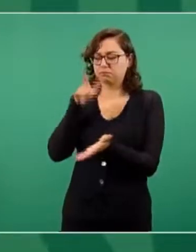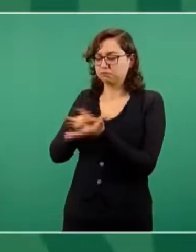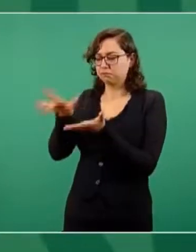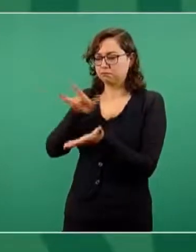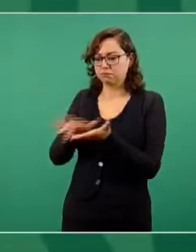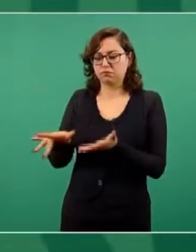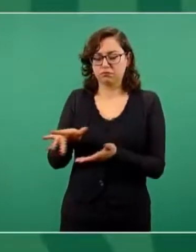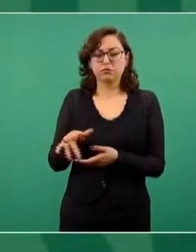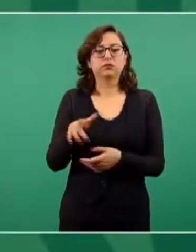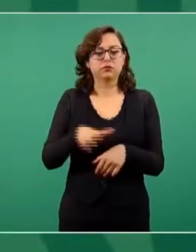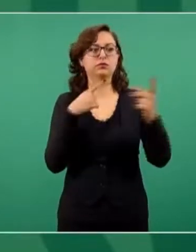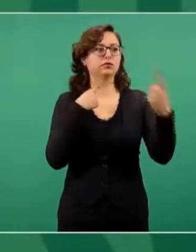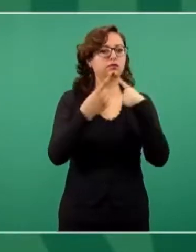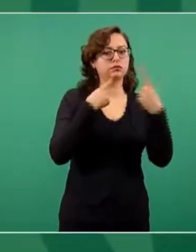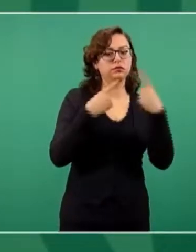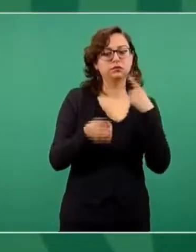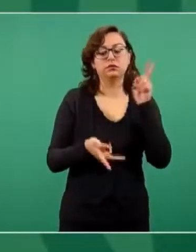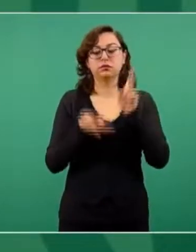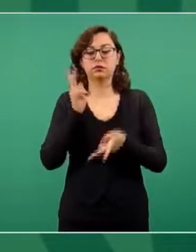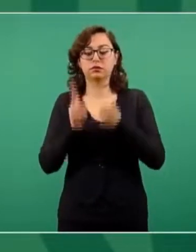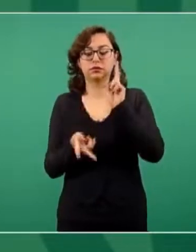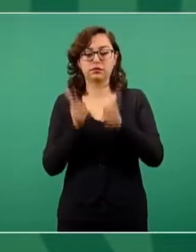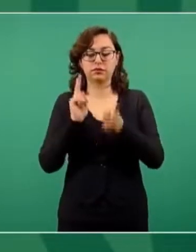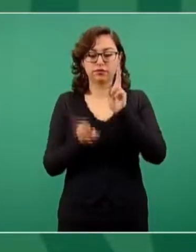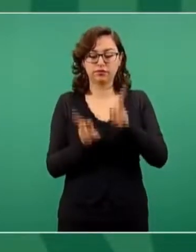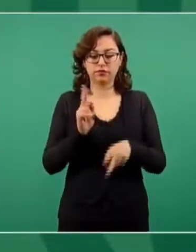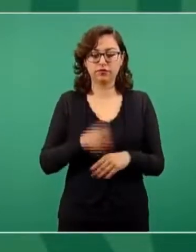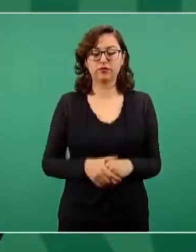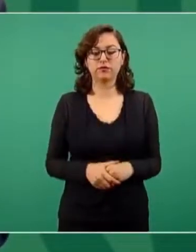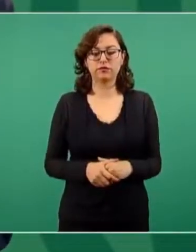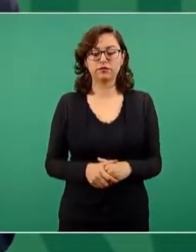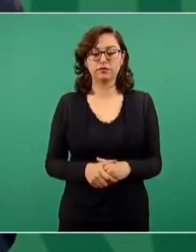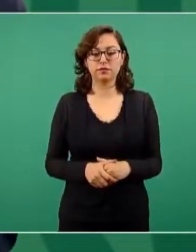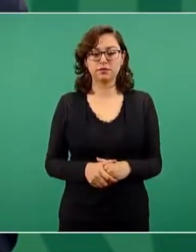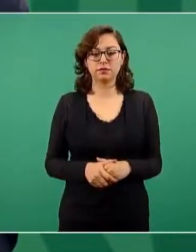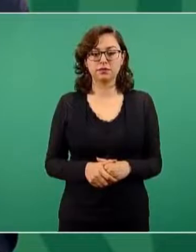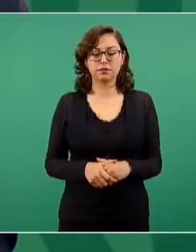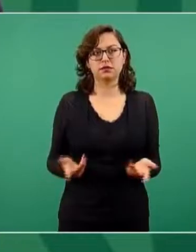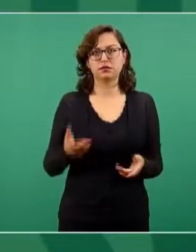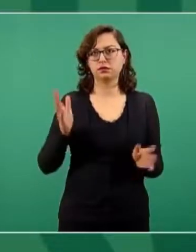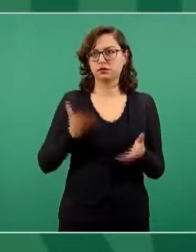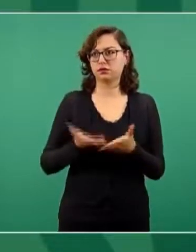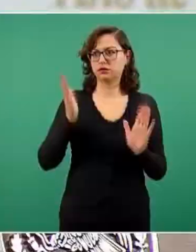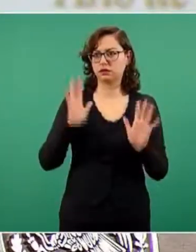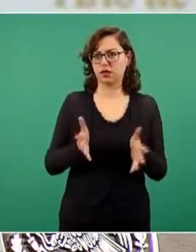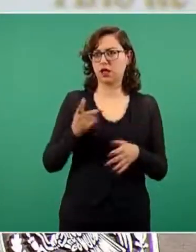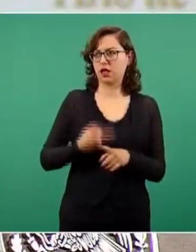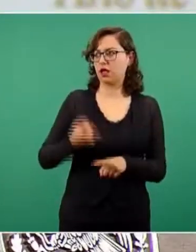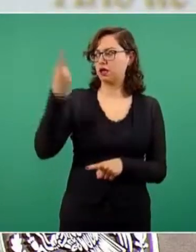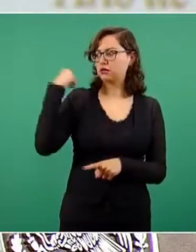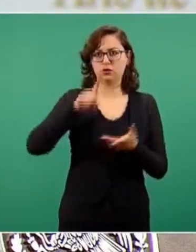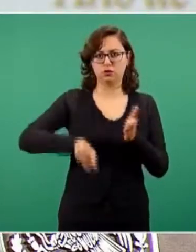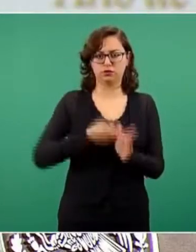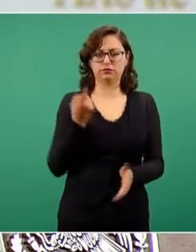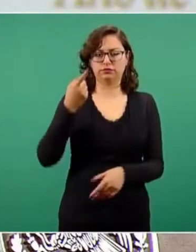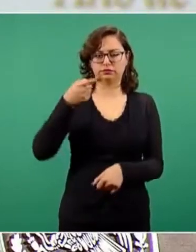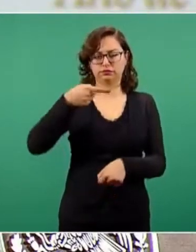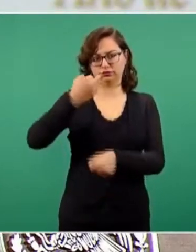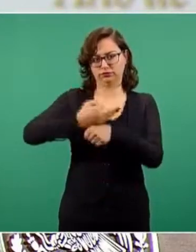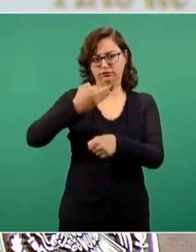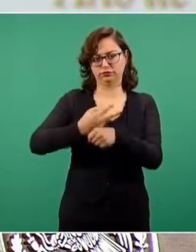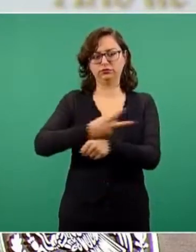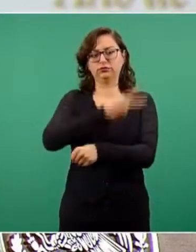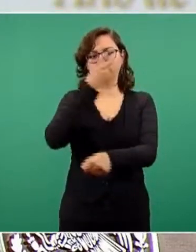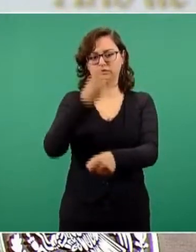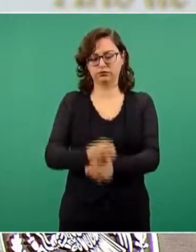plática del día de hoy, ya es la segunda vez que platicamos con la vicepresidenta sobre este tema. Inclusive